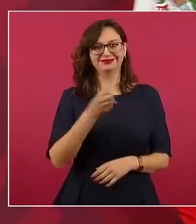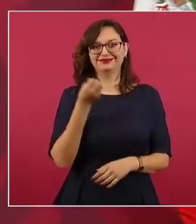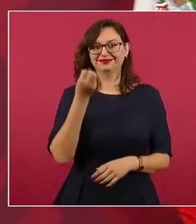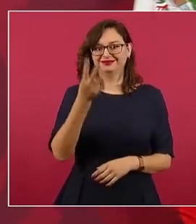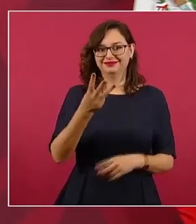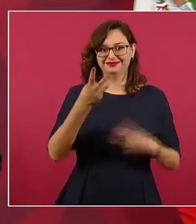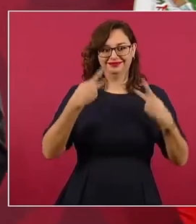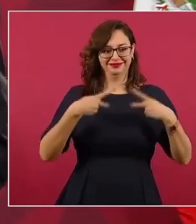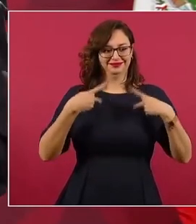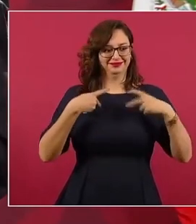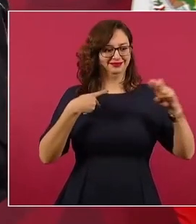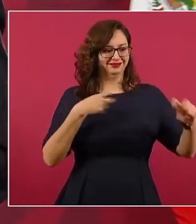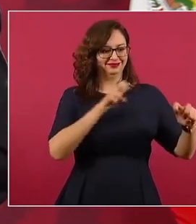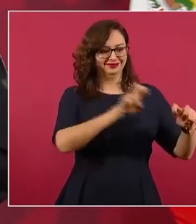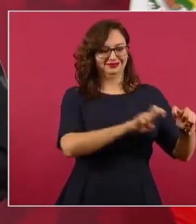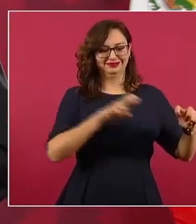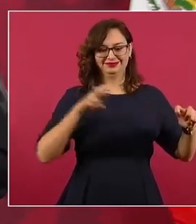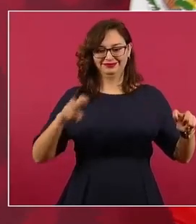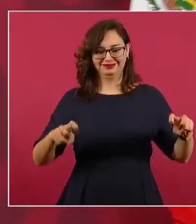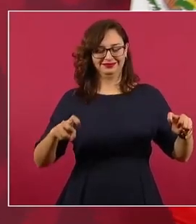¿Por qué no la pones?